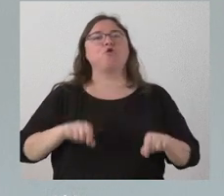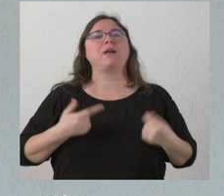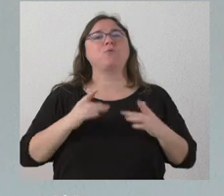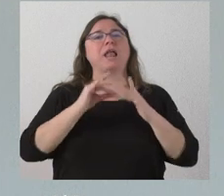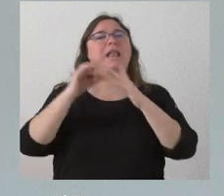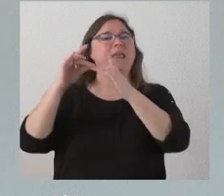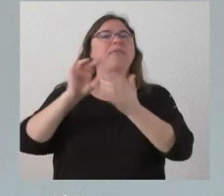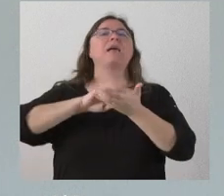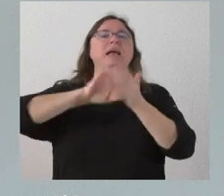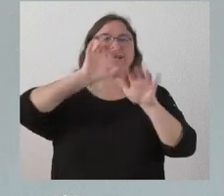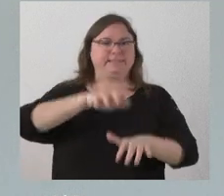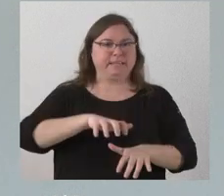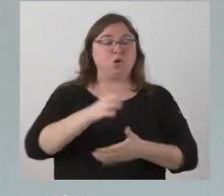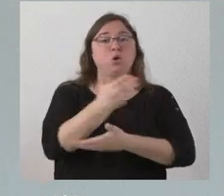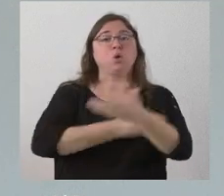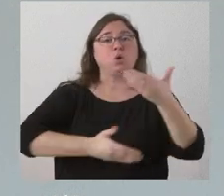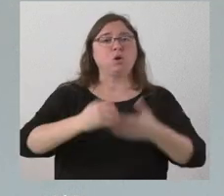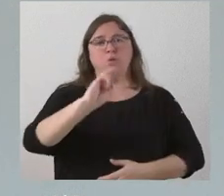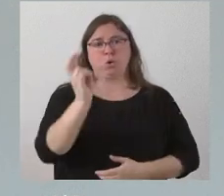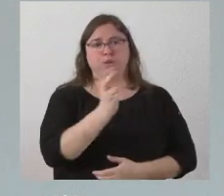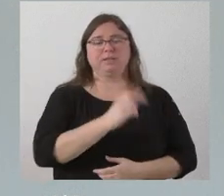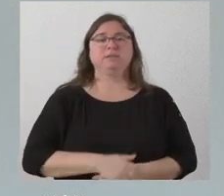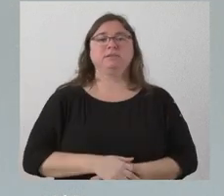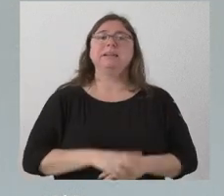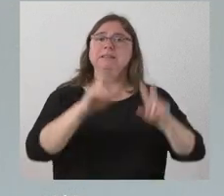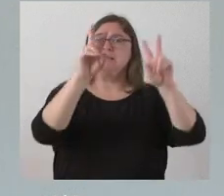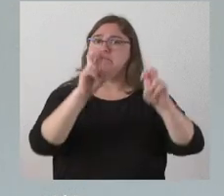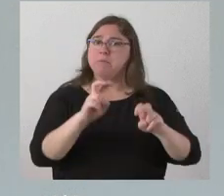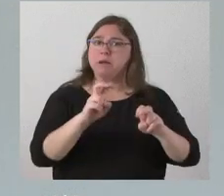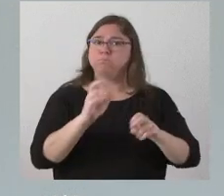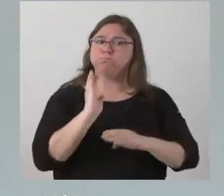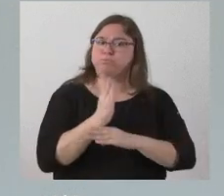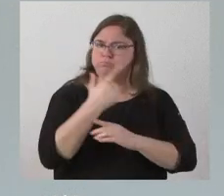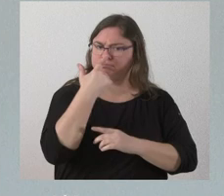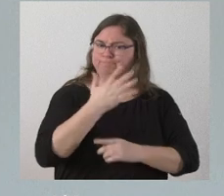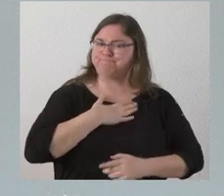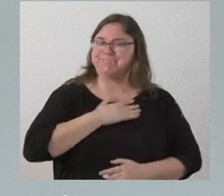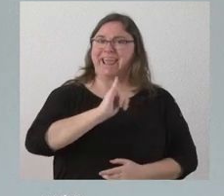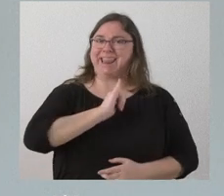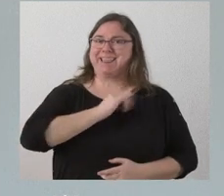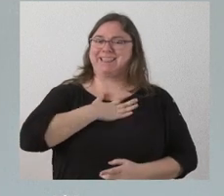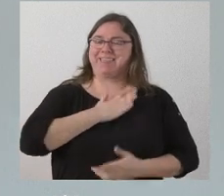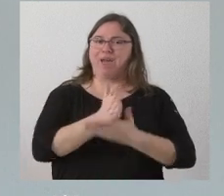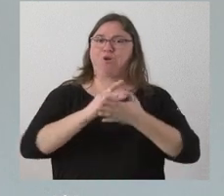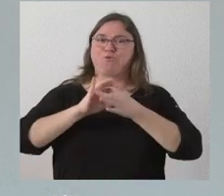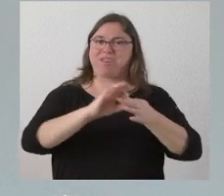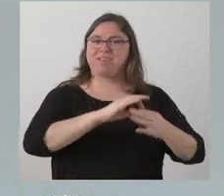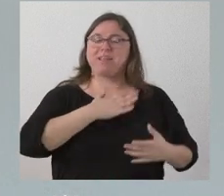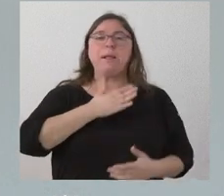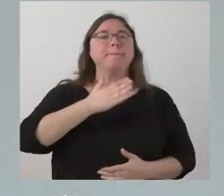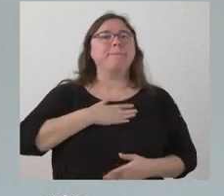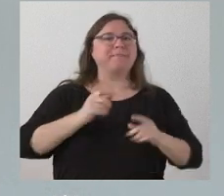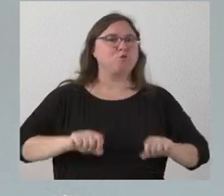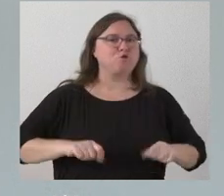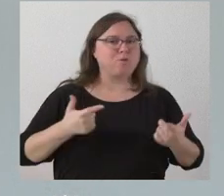comunidad autónoma de Castilla y León en colaboración con otras comunidades autónomas. Son cuestiones que tocan de lleno nuestras señas de identidad como comunidad autónoma, nuestro patrimonio natural,